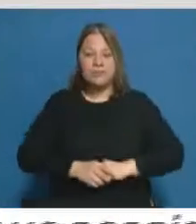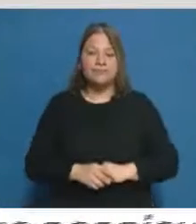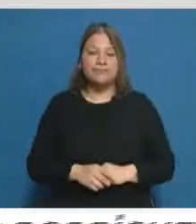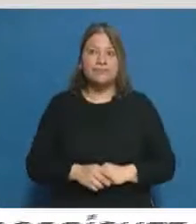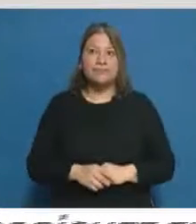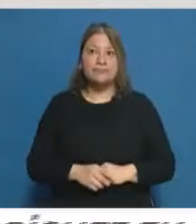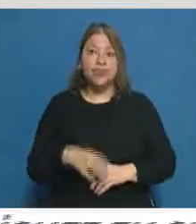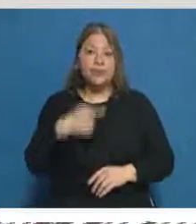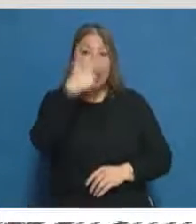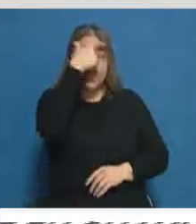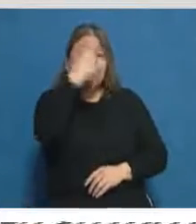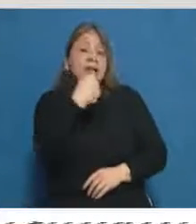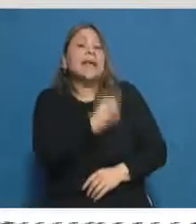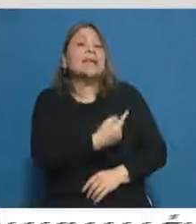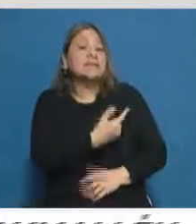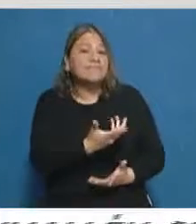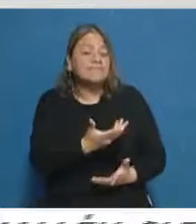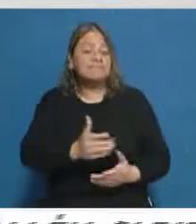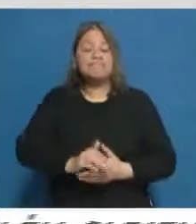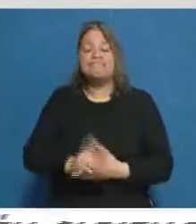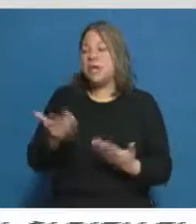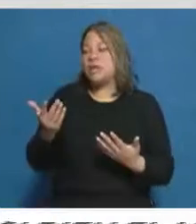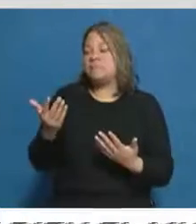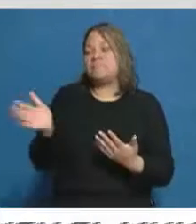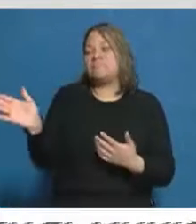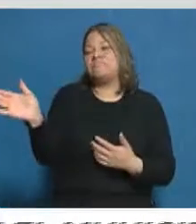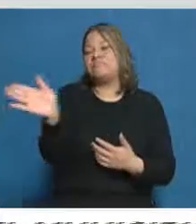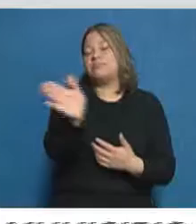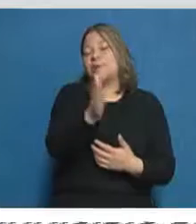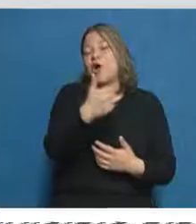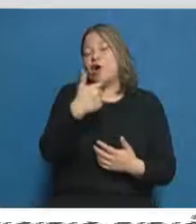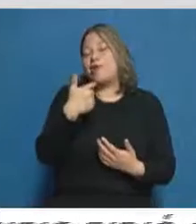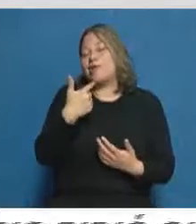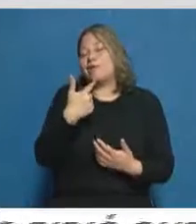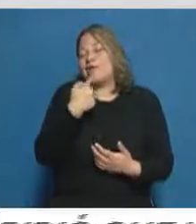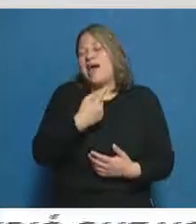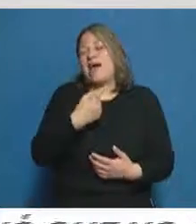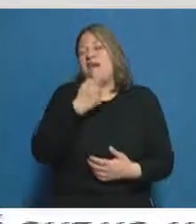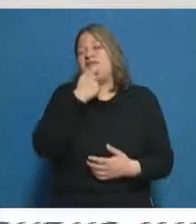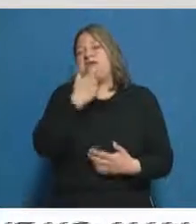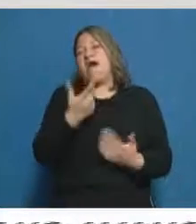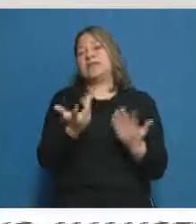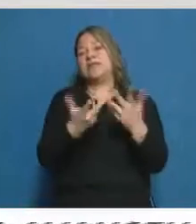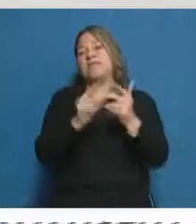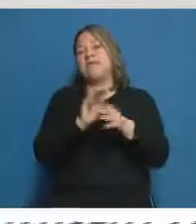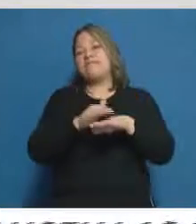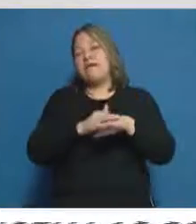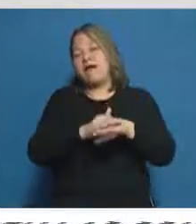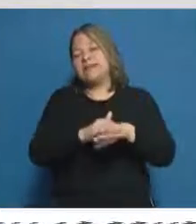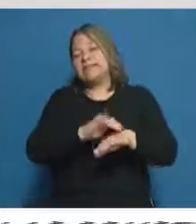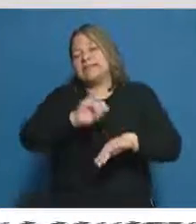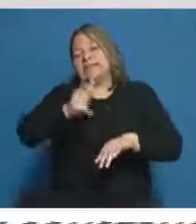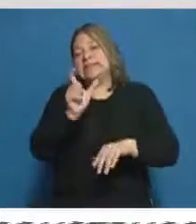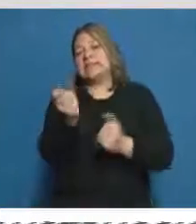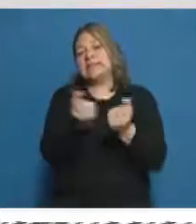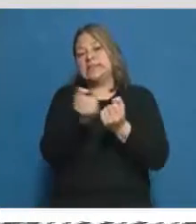Bueno, ¿y qué dicen los conductores, Seba? Bueno, a todos a grandes rasgos les parece sencilla el sistema para sacar